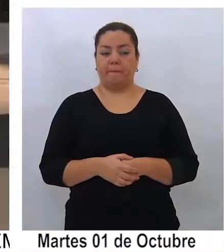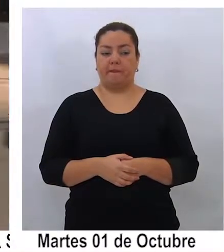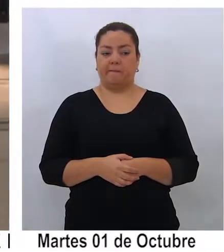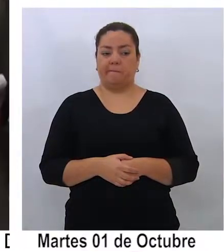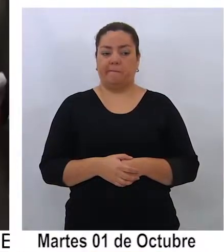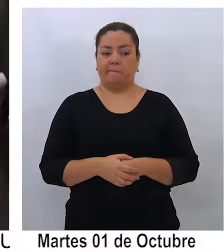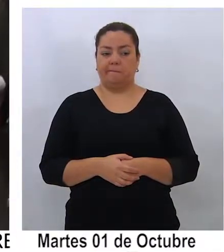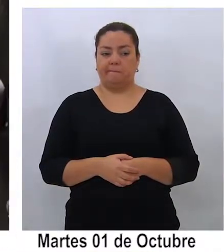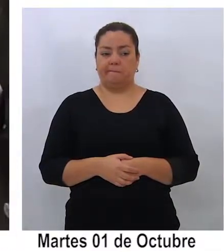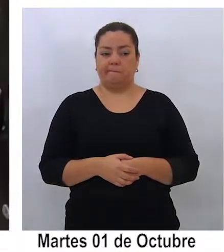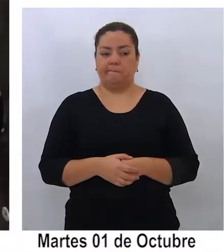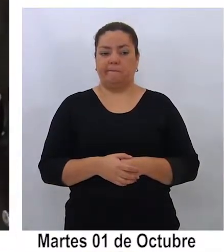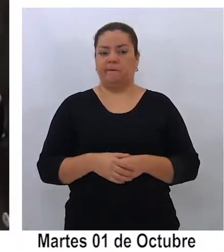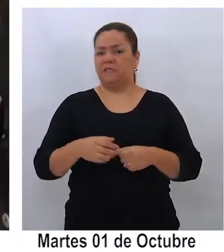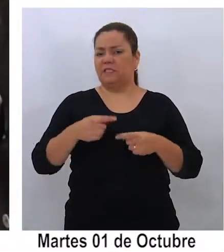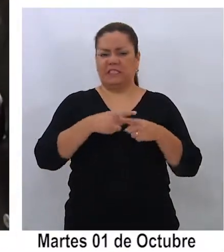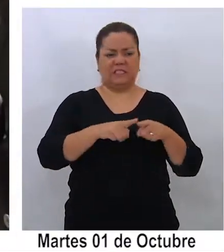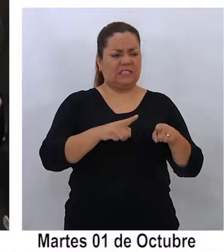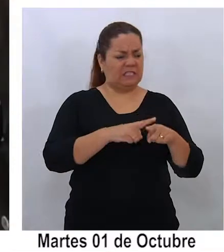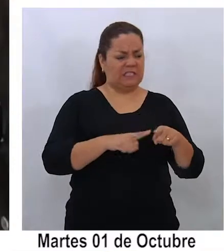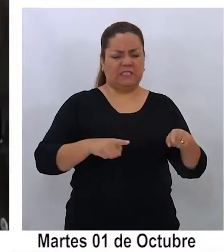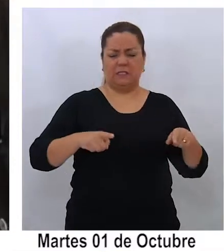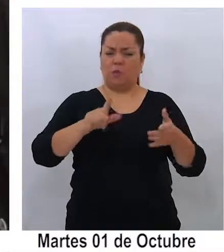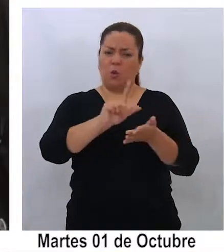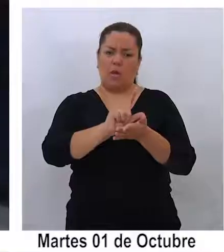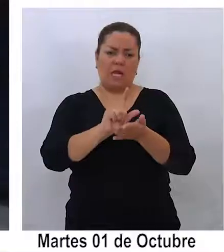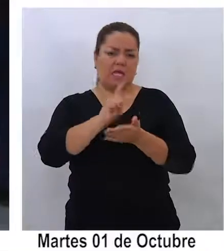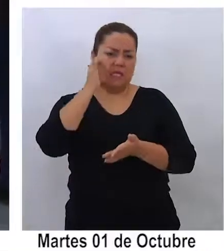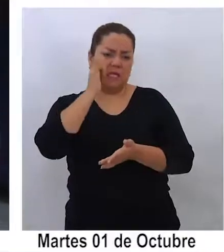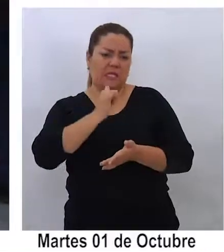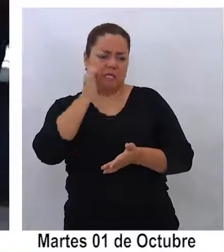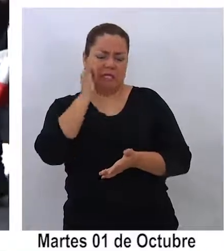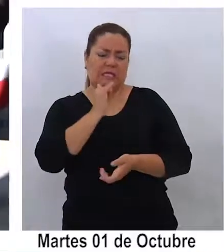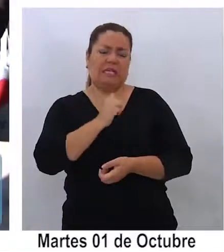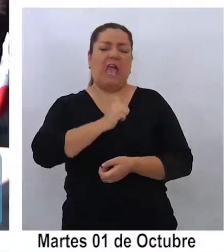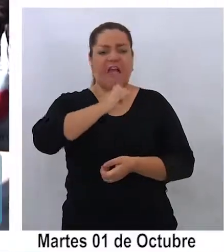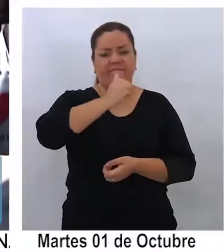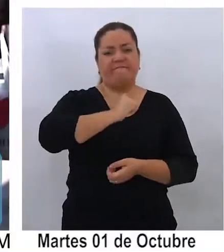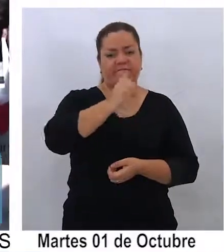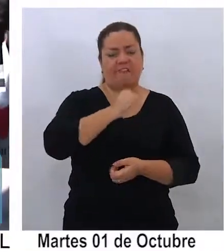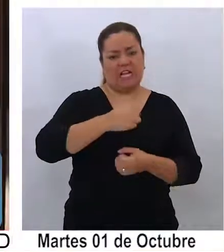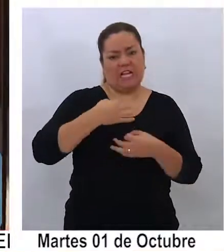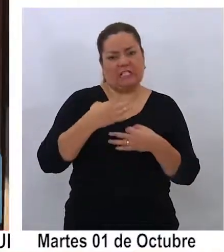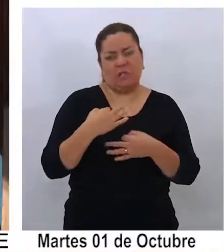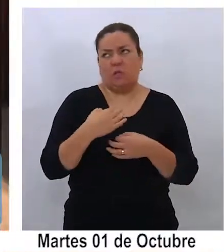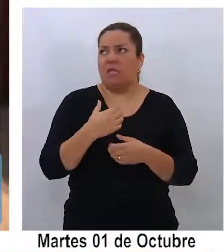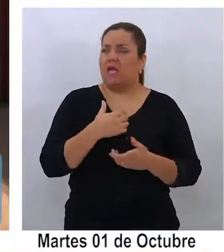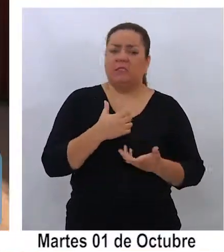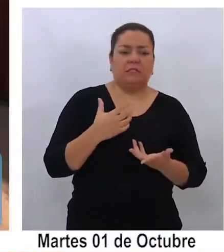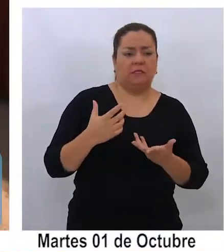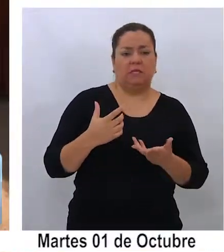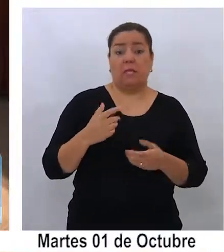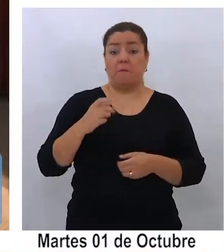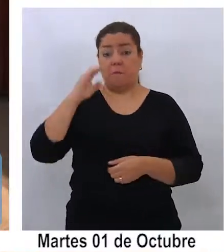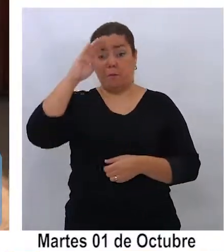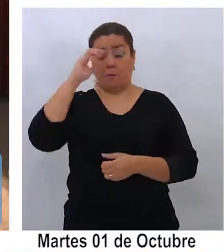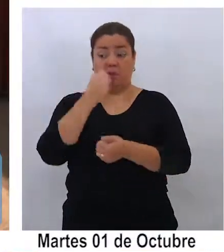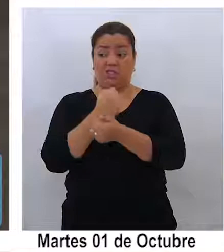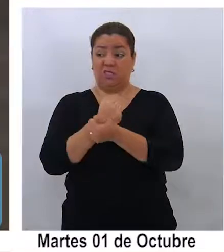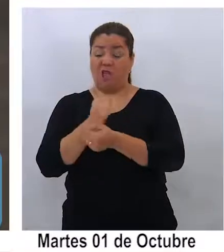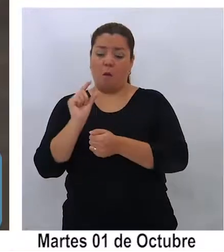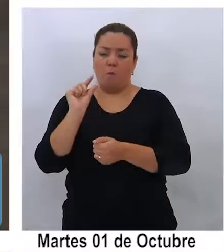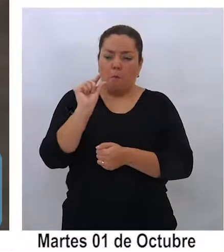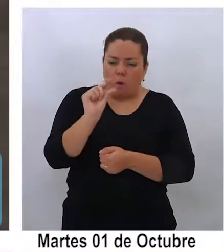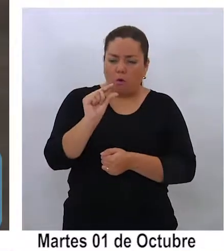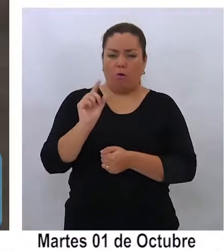Una constante en distintos barrios de Iquique es la falta de seguridad y poca presencia policial, según una opinión de los propios vecinos.